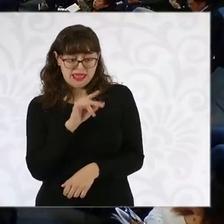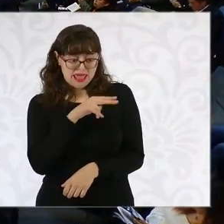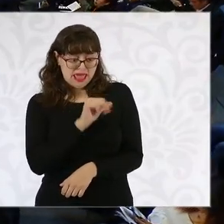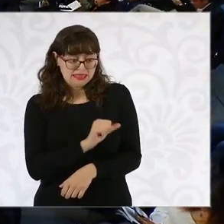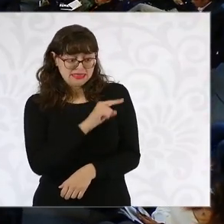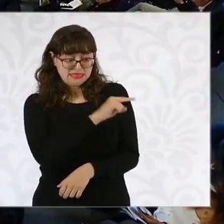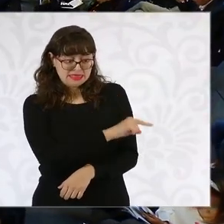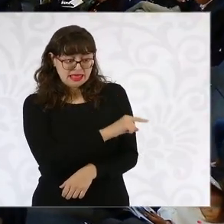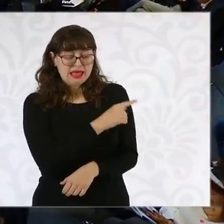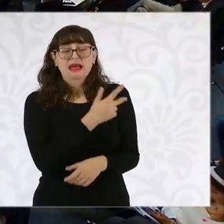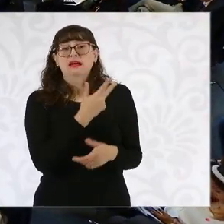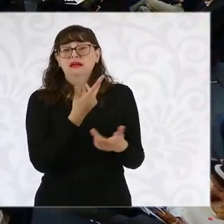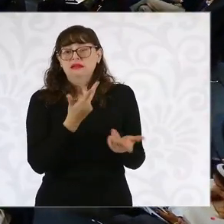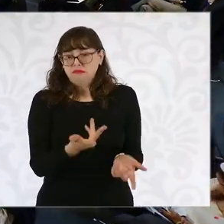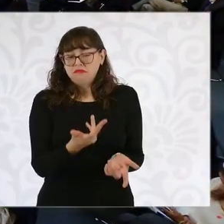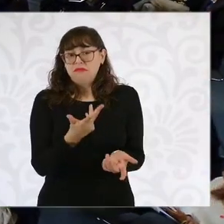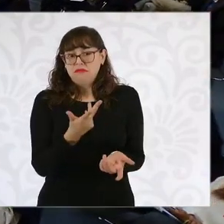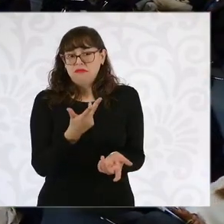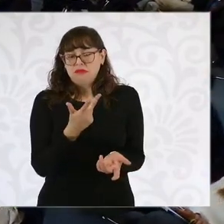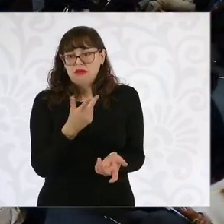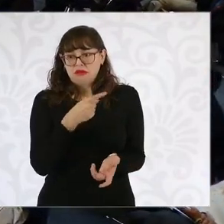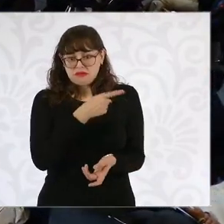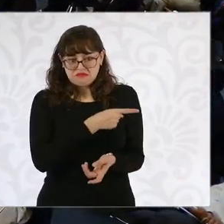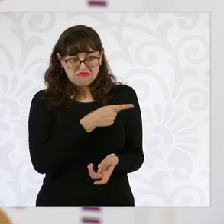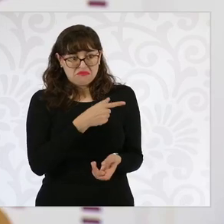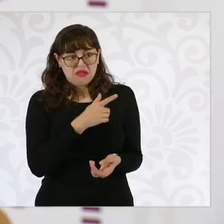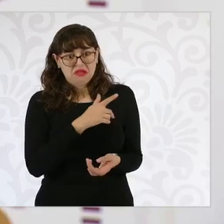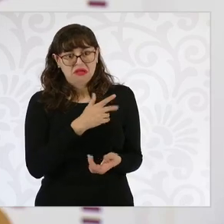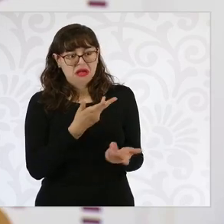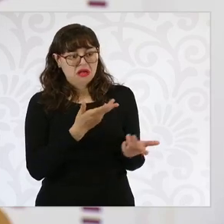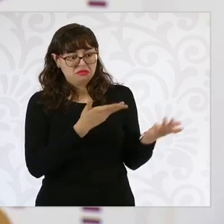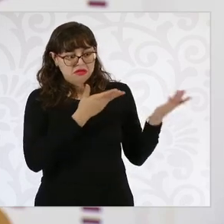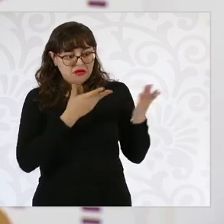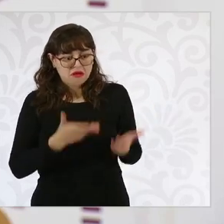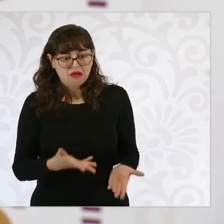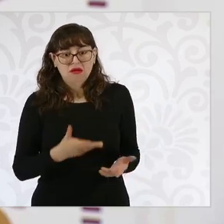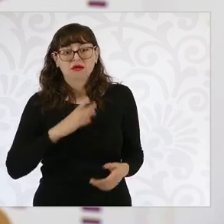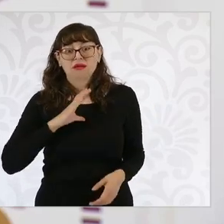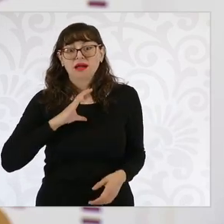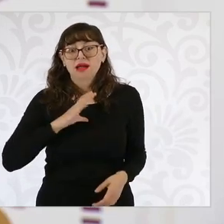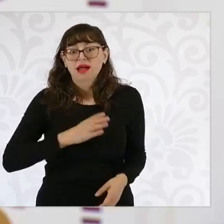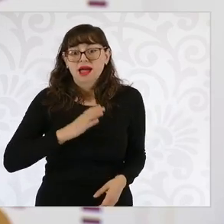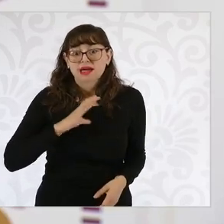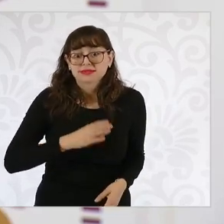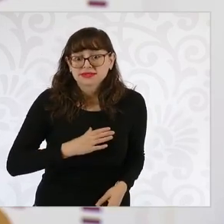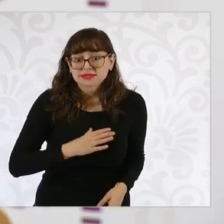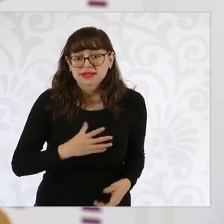tiene cáncer y la están atendiendo, cuidando en uno de los albergues.